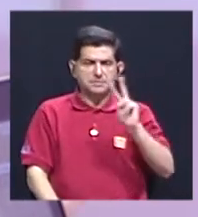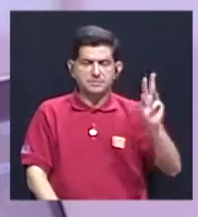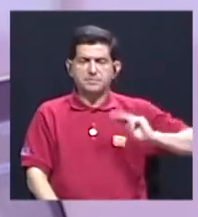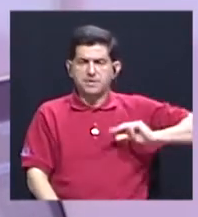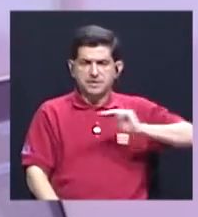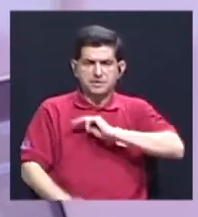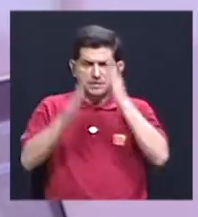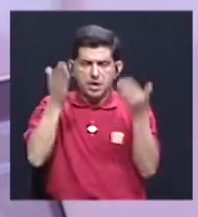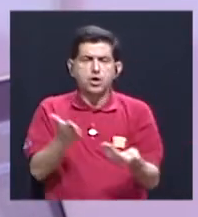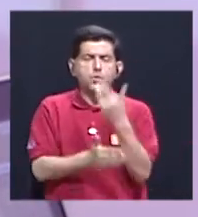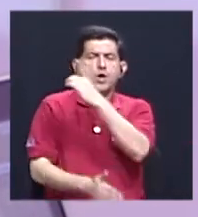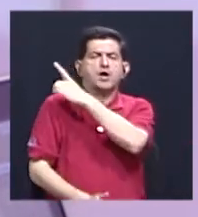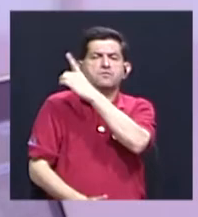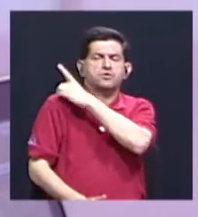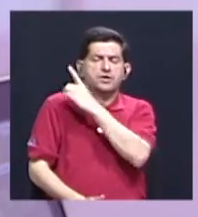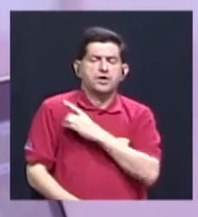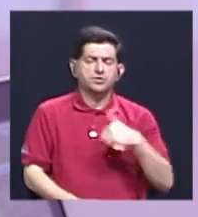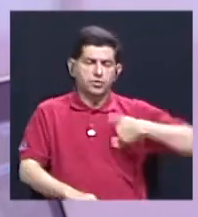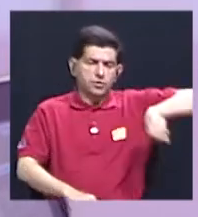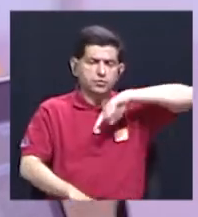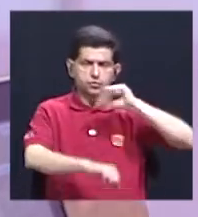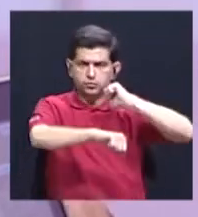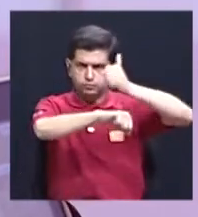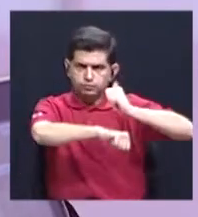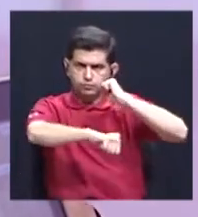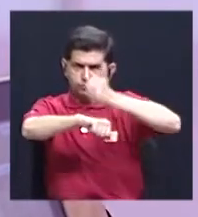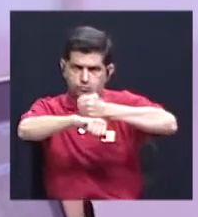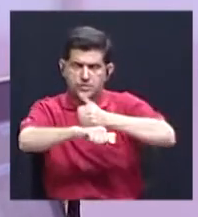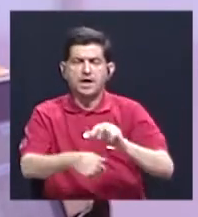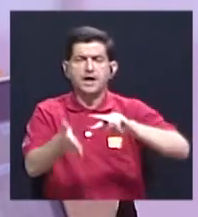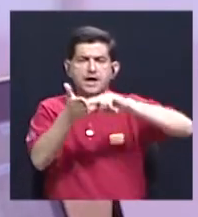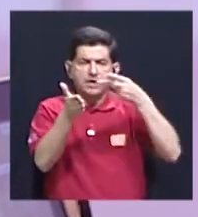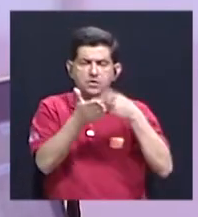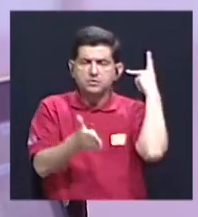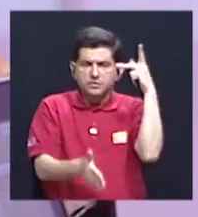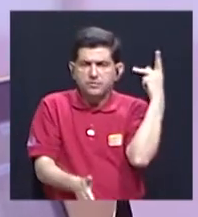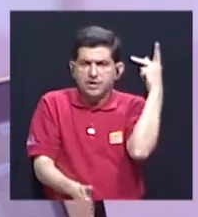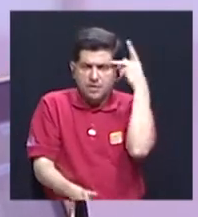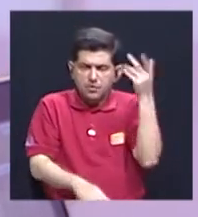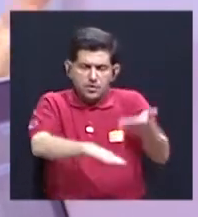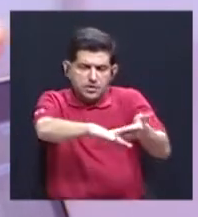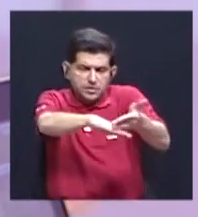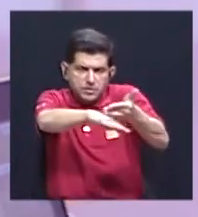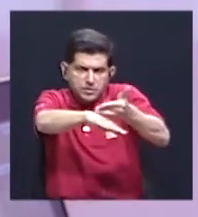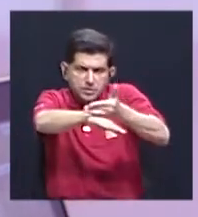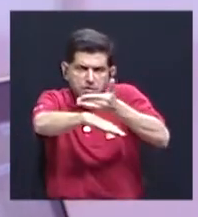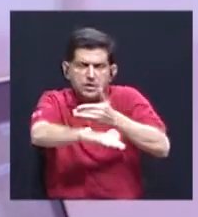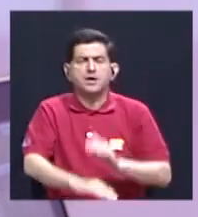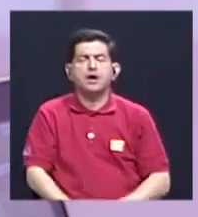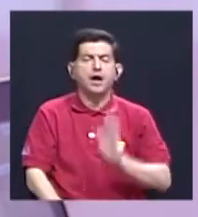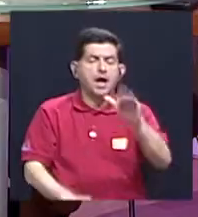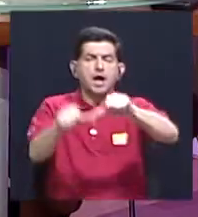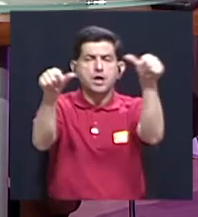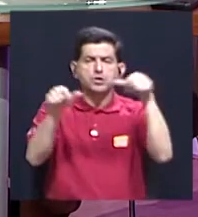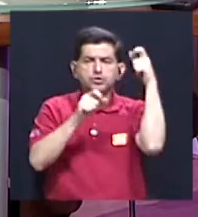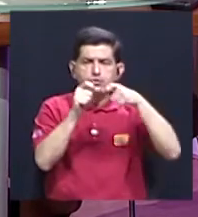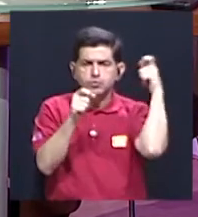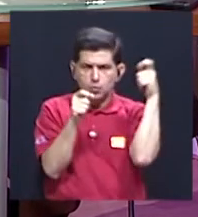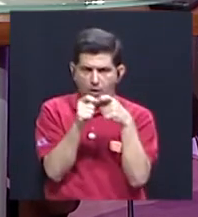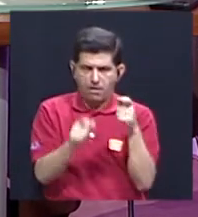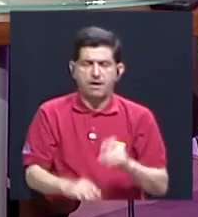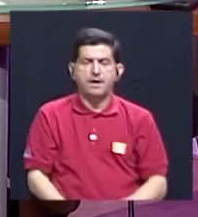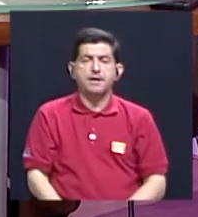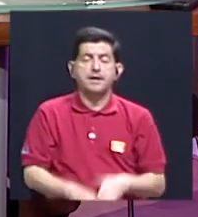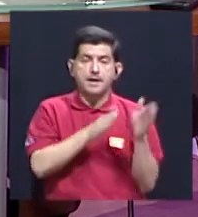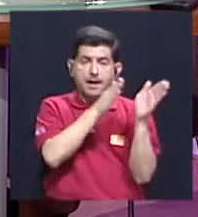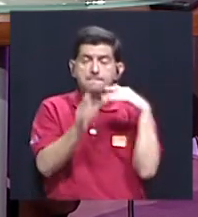directores, de los nuevos directores que nombramos, con lo que era la política, el avance en su respectiva área. Y por lo tanto,